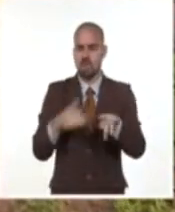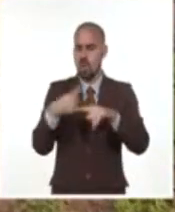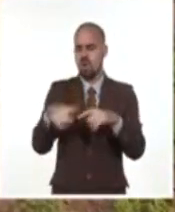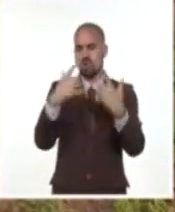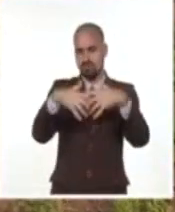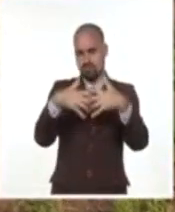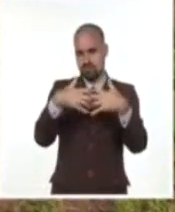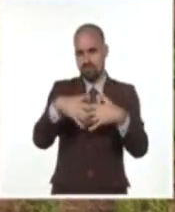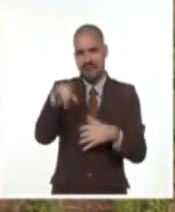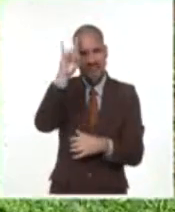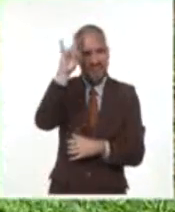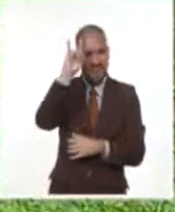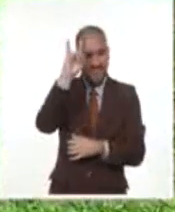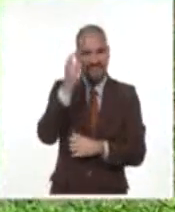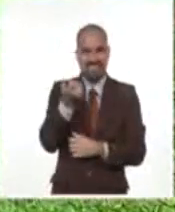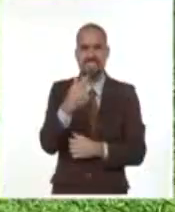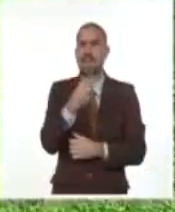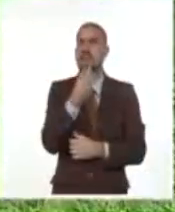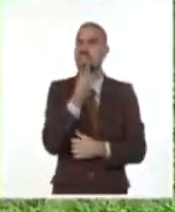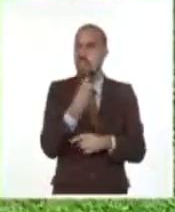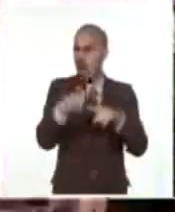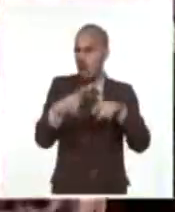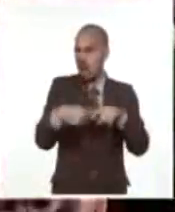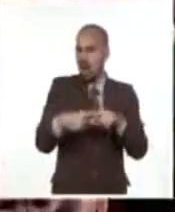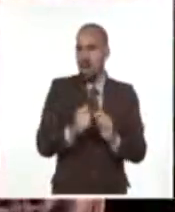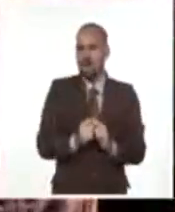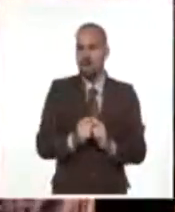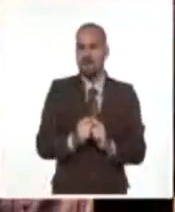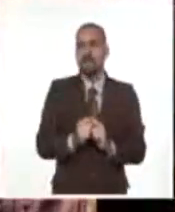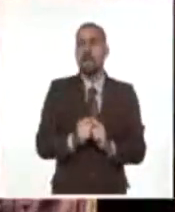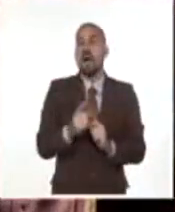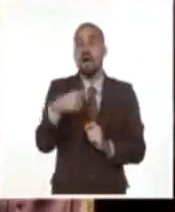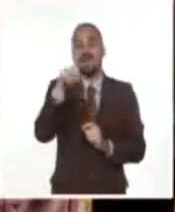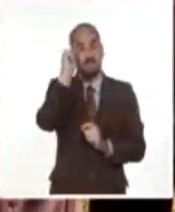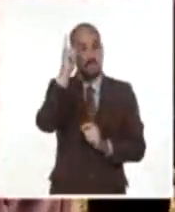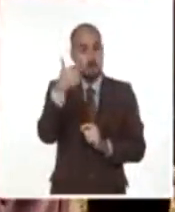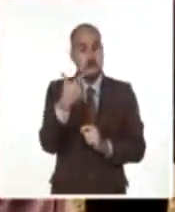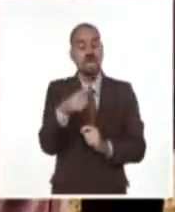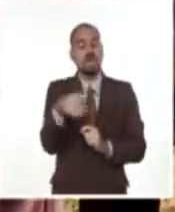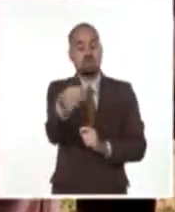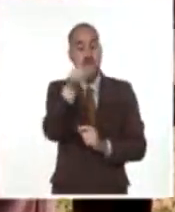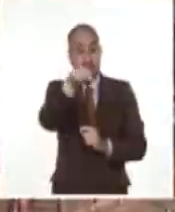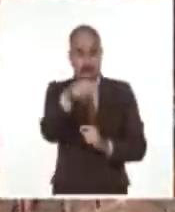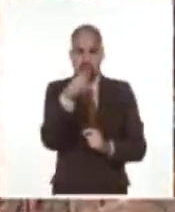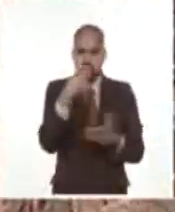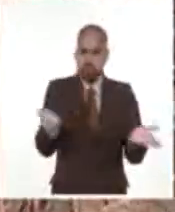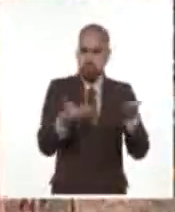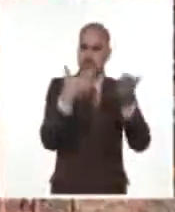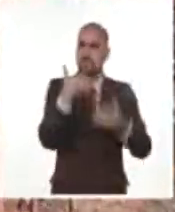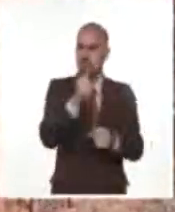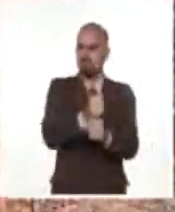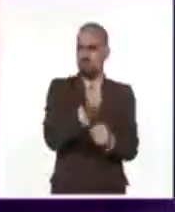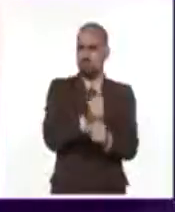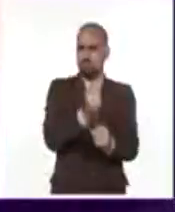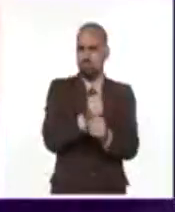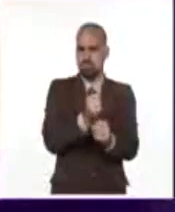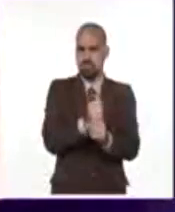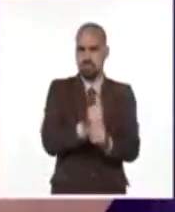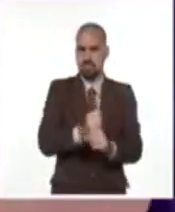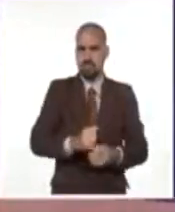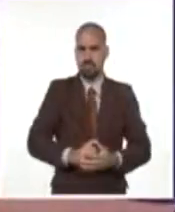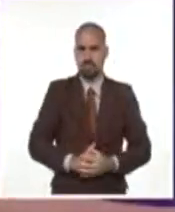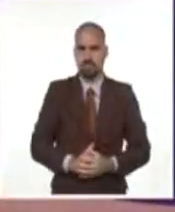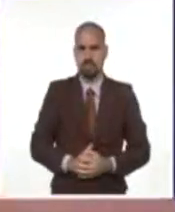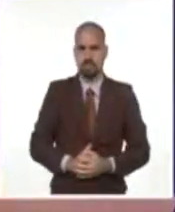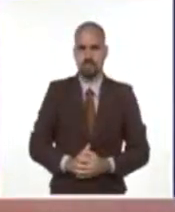y la reproducción de aves rústicas fueron experiencias de desarrollo local evaluadas por el miembro del secretariado del Comité Central del